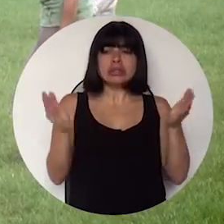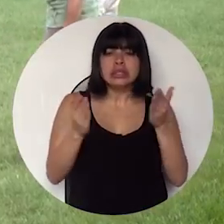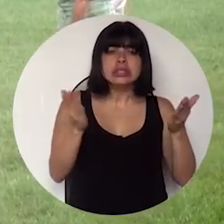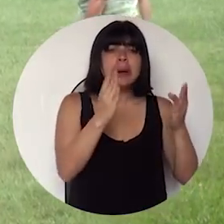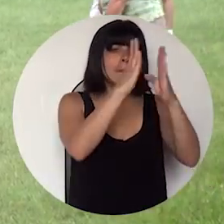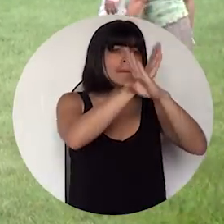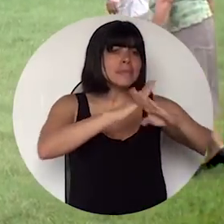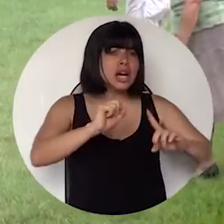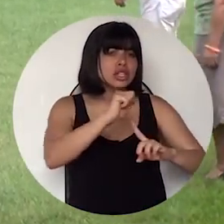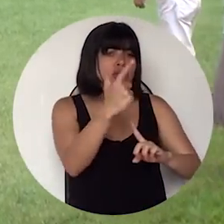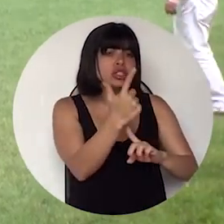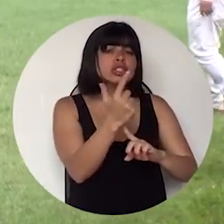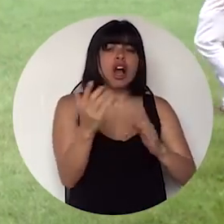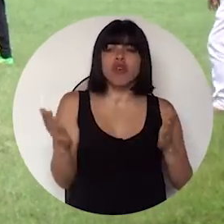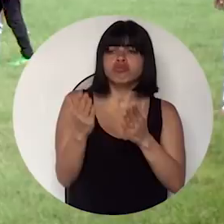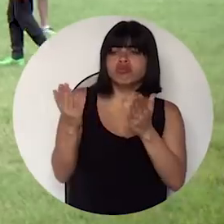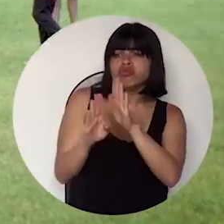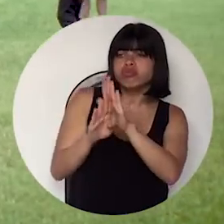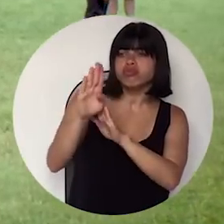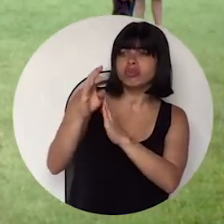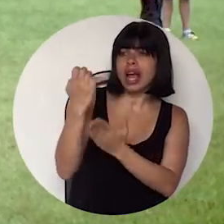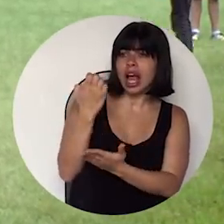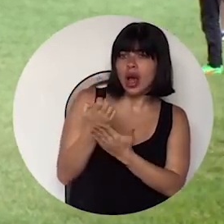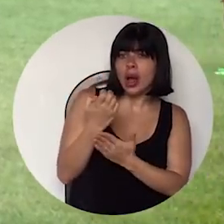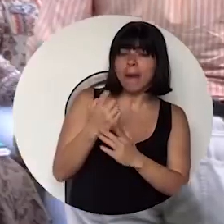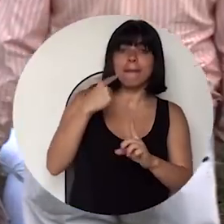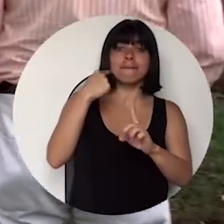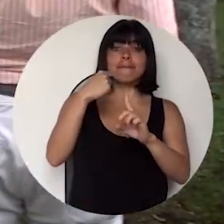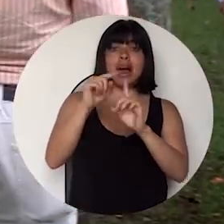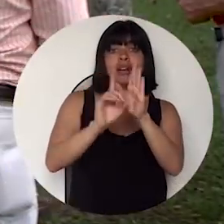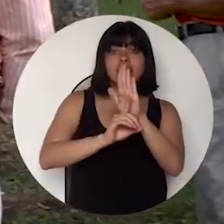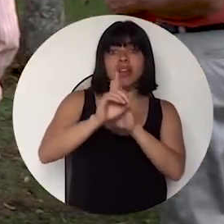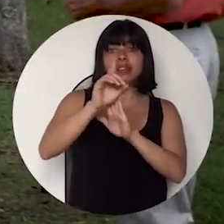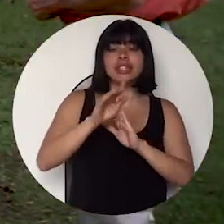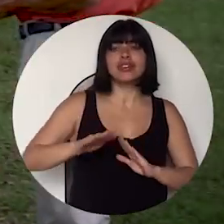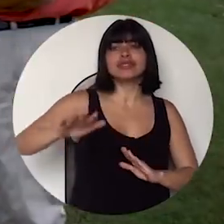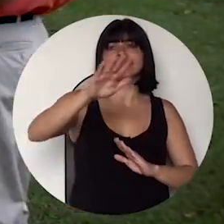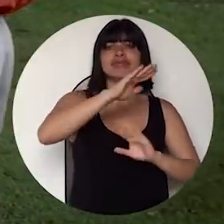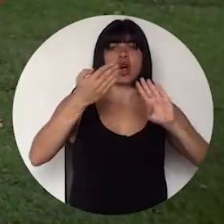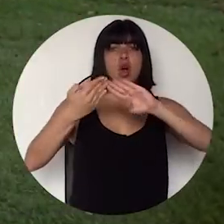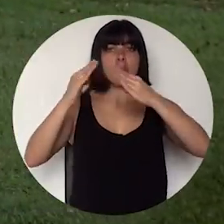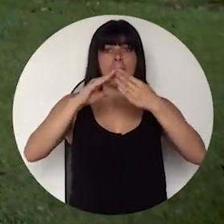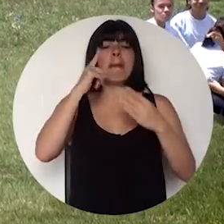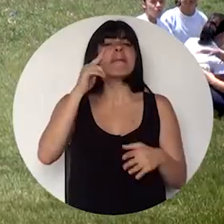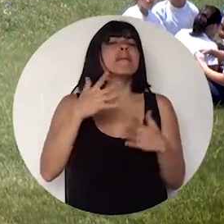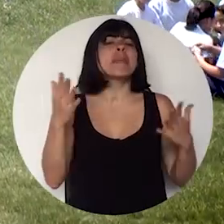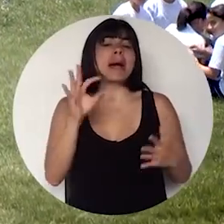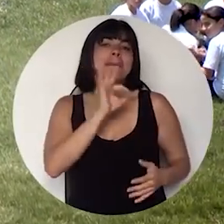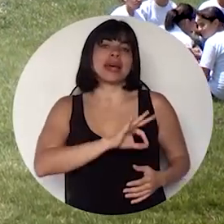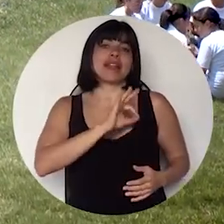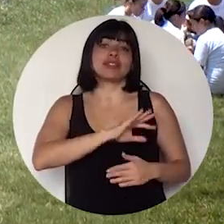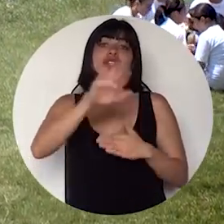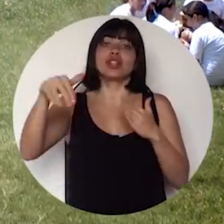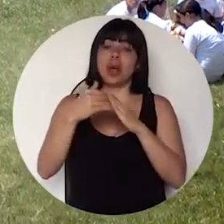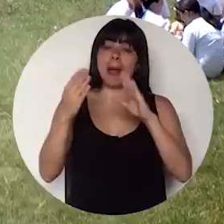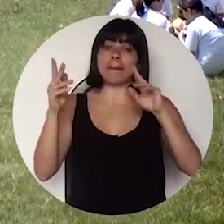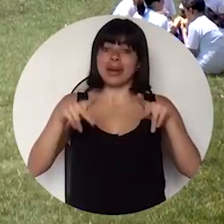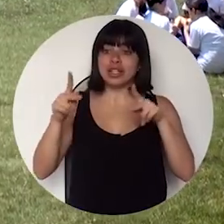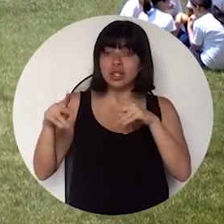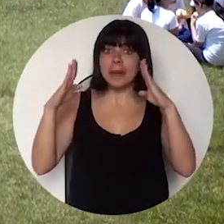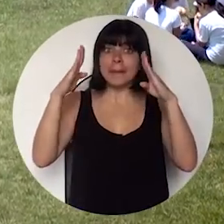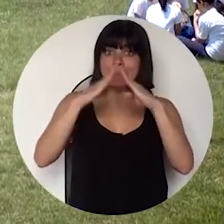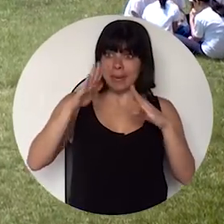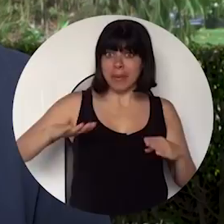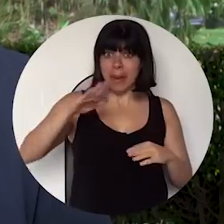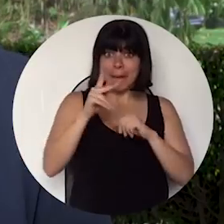promovido la paz social, el crecimiento económico y el desarrollo de todas sus comunidades, para beneficio de todas las personas que